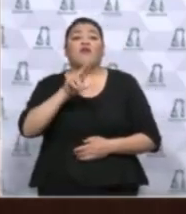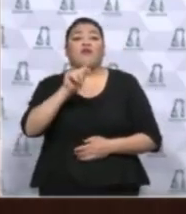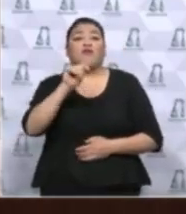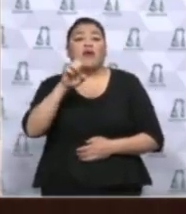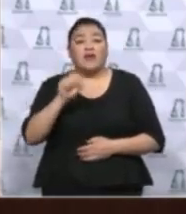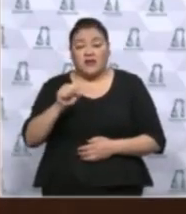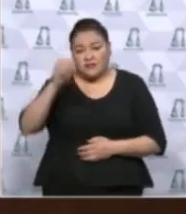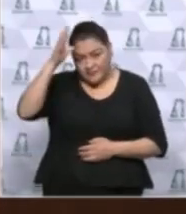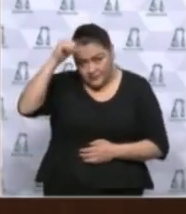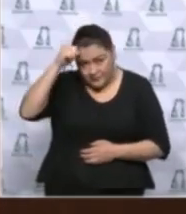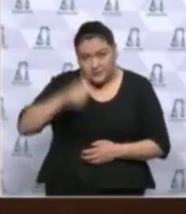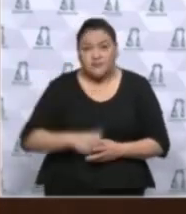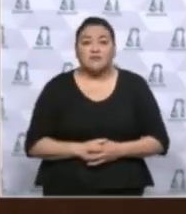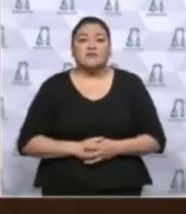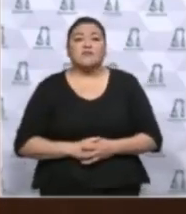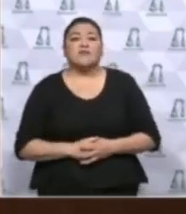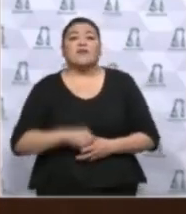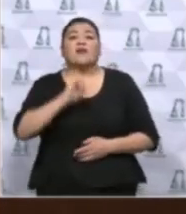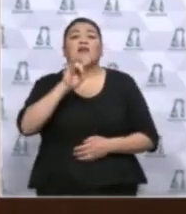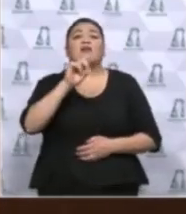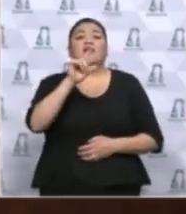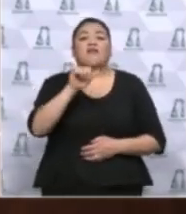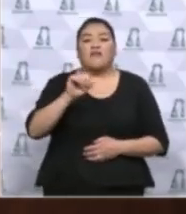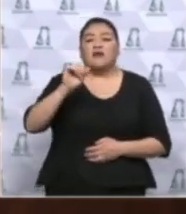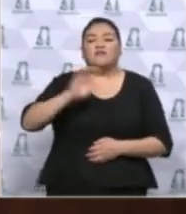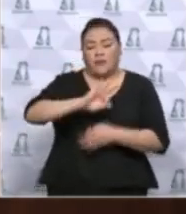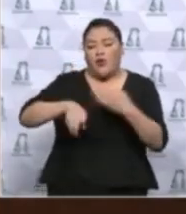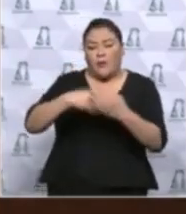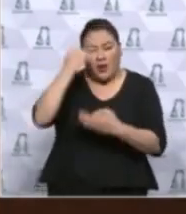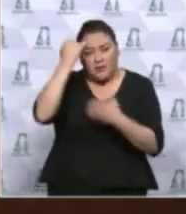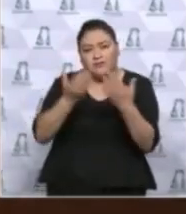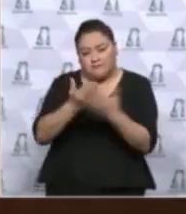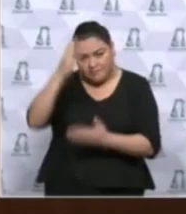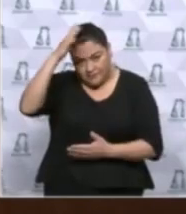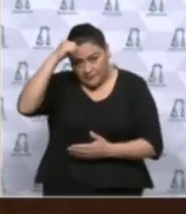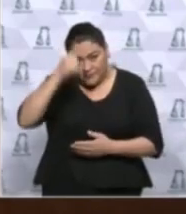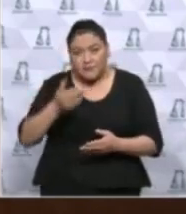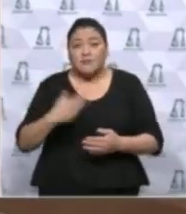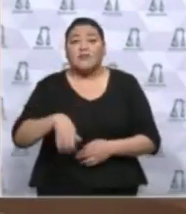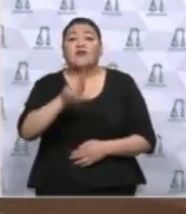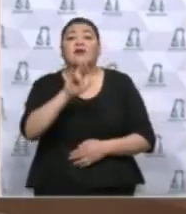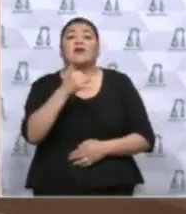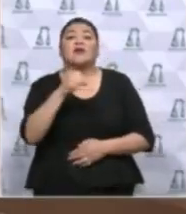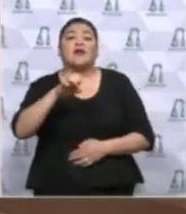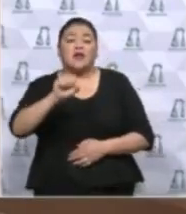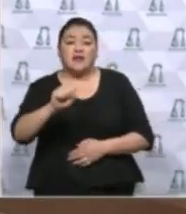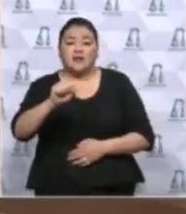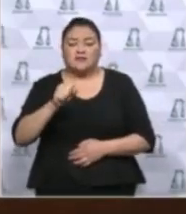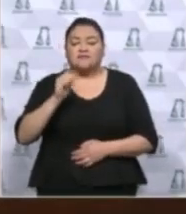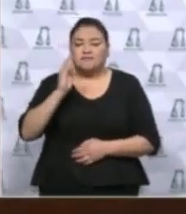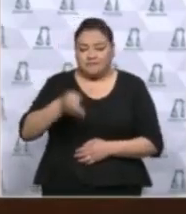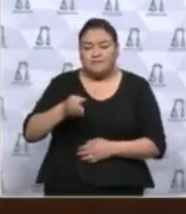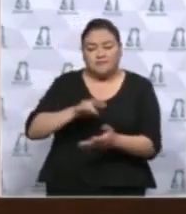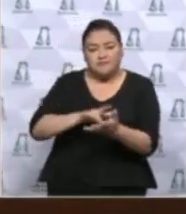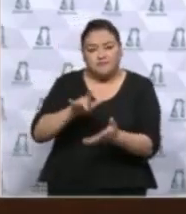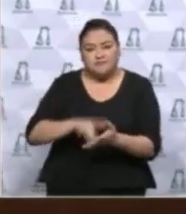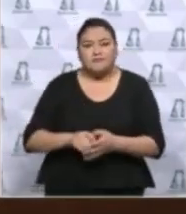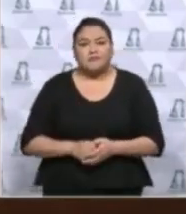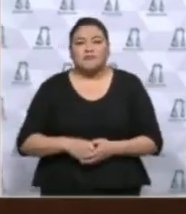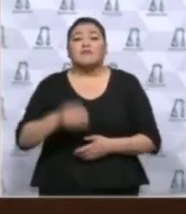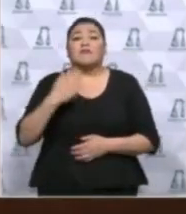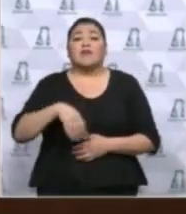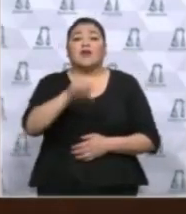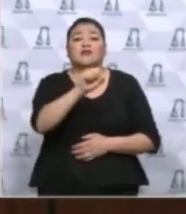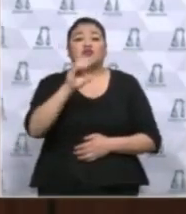votará el dictamen que de ser aprobado permitirá declarar a Andrés Manuel López Obrador presidente electo e iniciar la transición de gobierno,